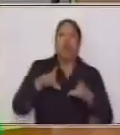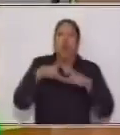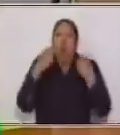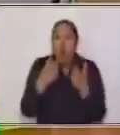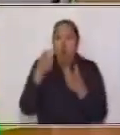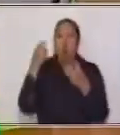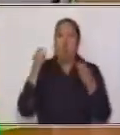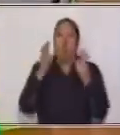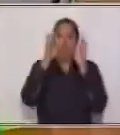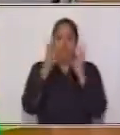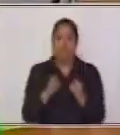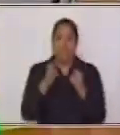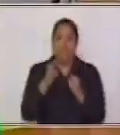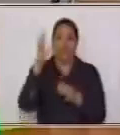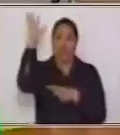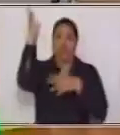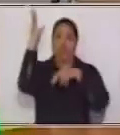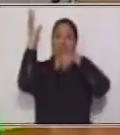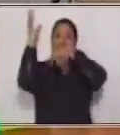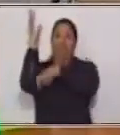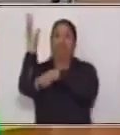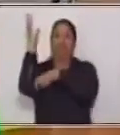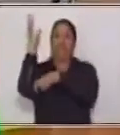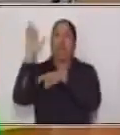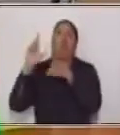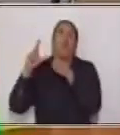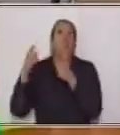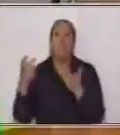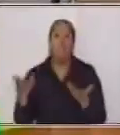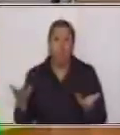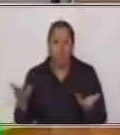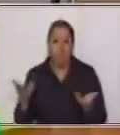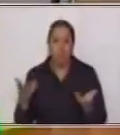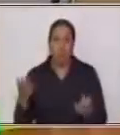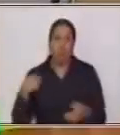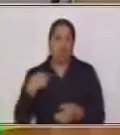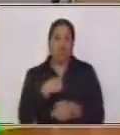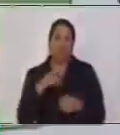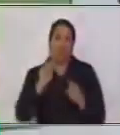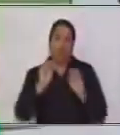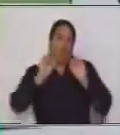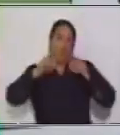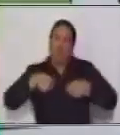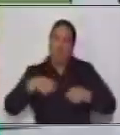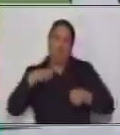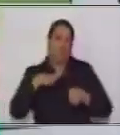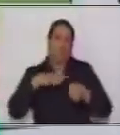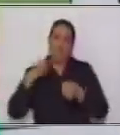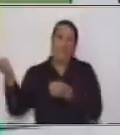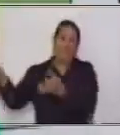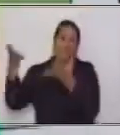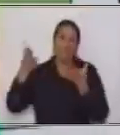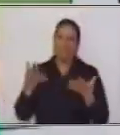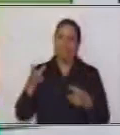su sombra. O inclusive no podríamos obtener este tipo de recursos que son necesarios e importantes